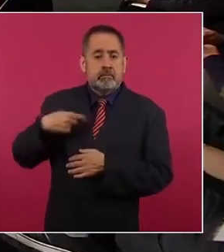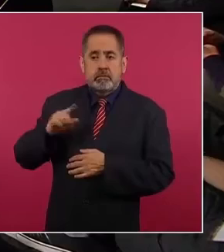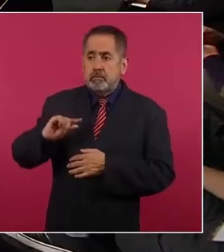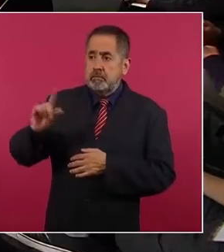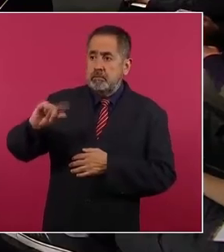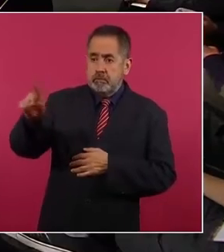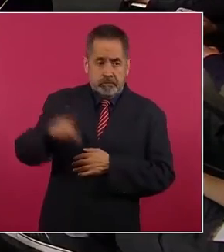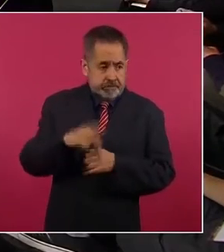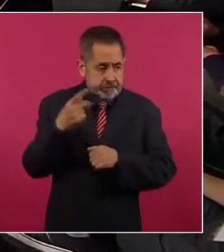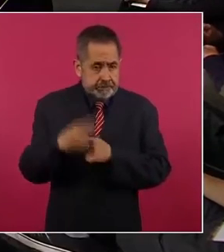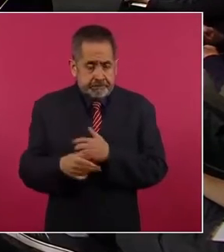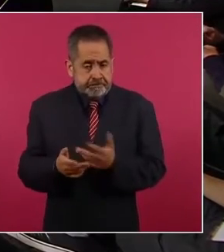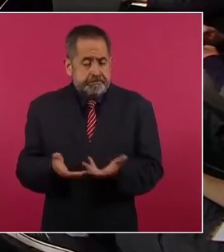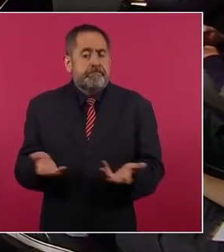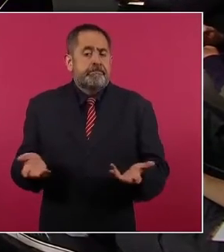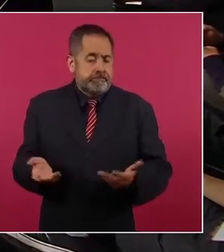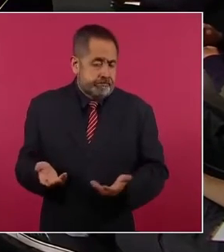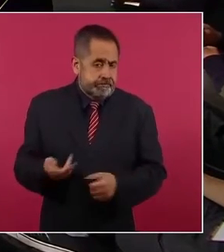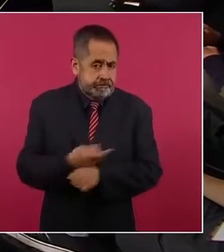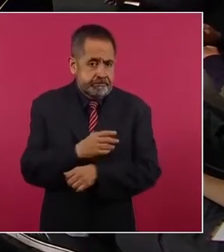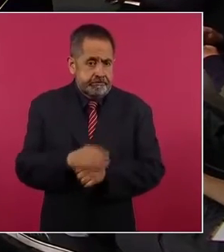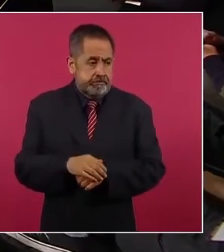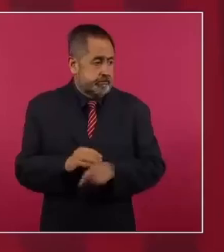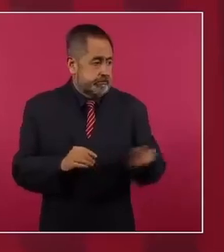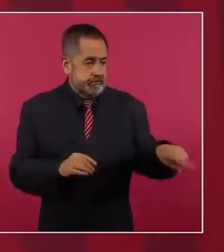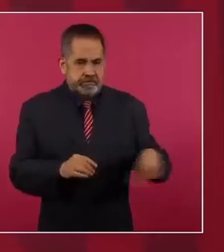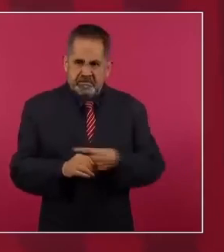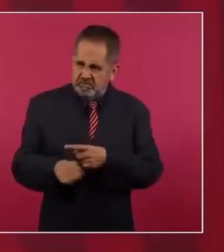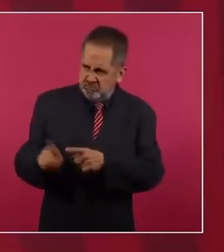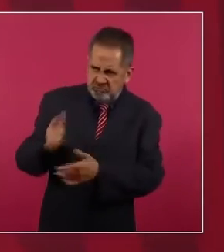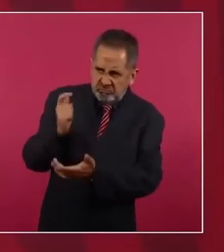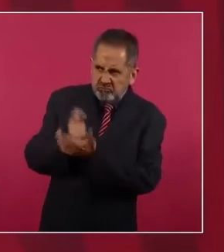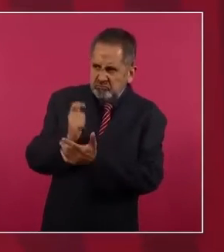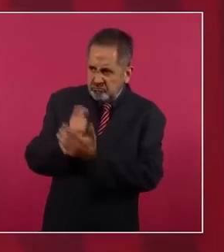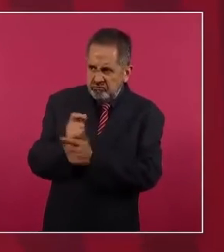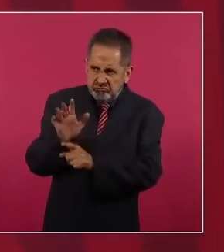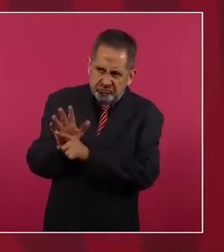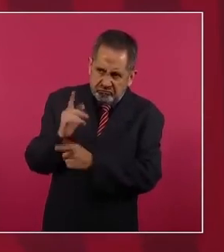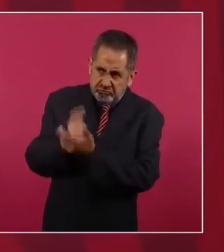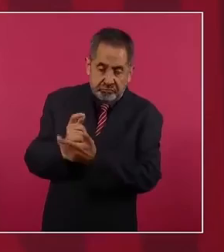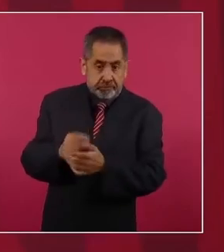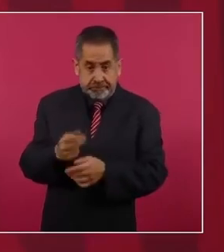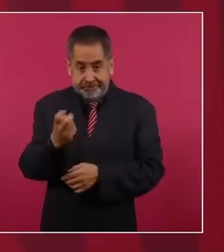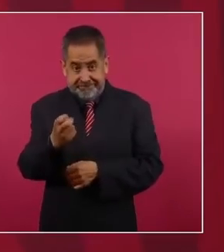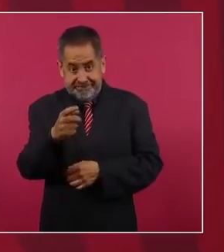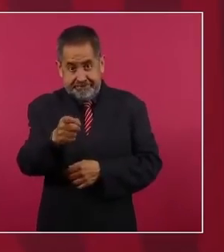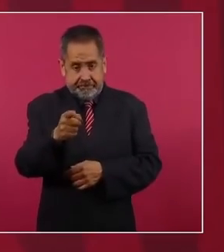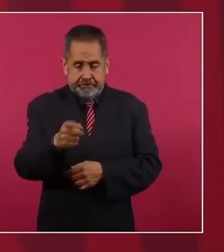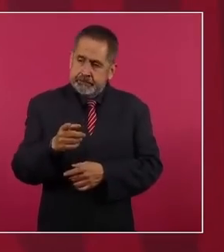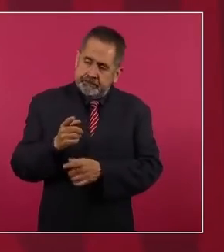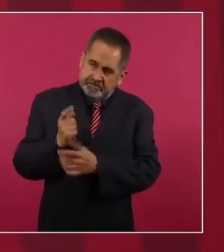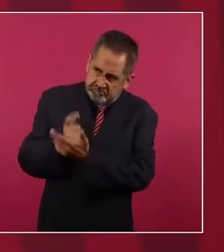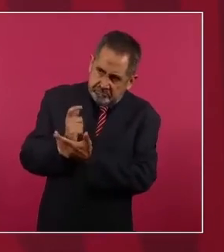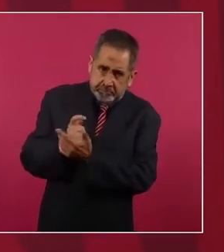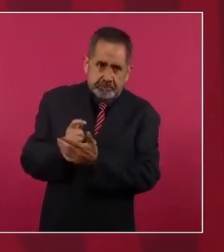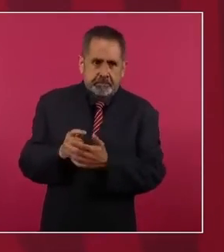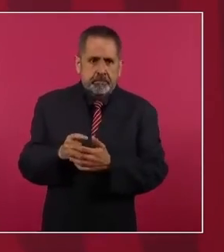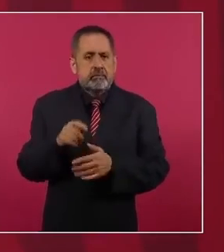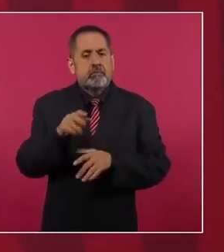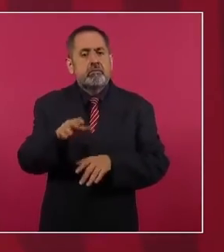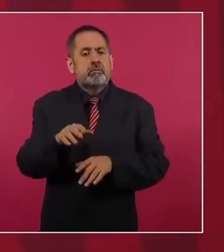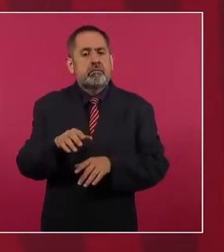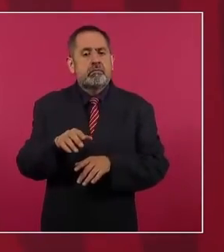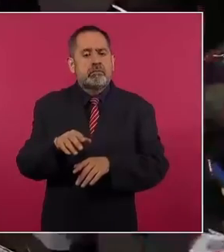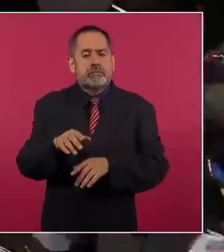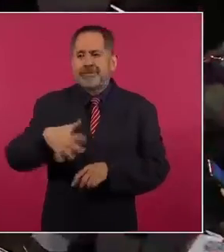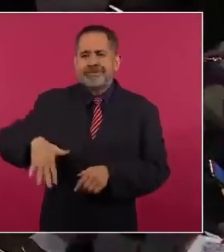que son amenazados. En este asunto de la libertad de